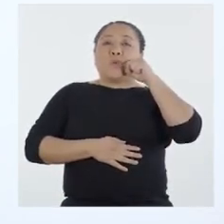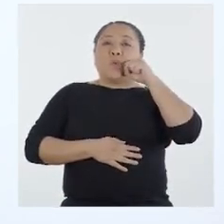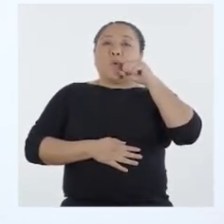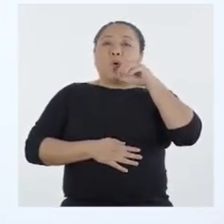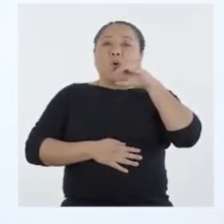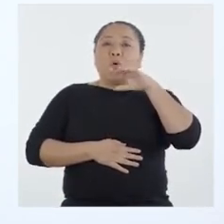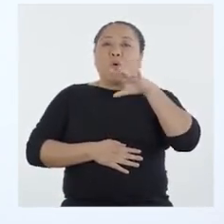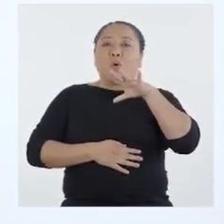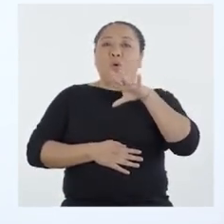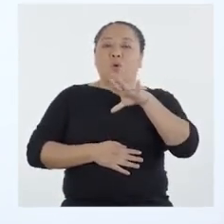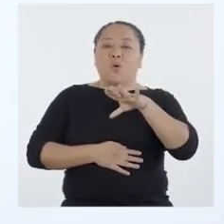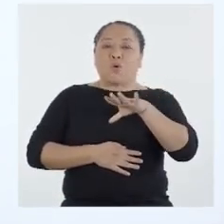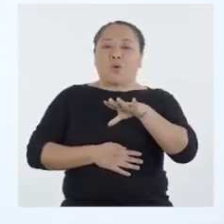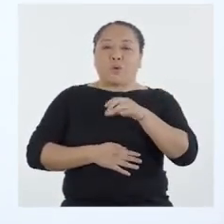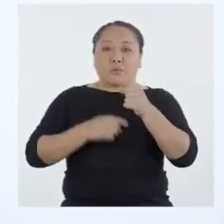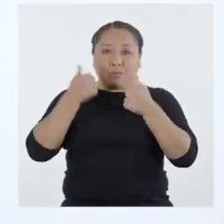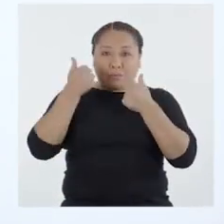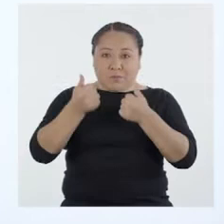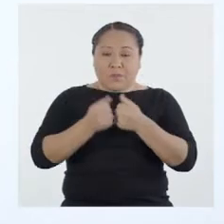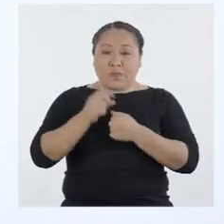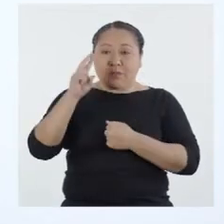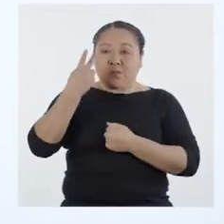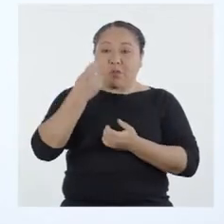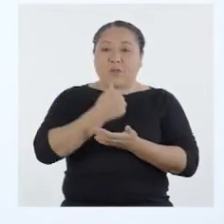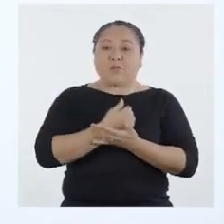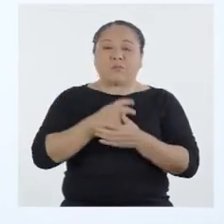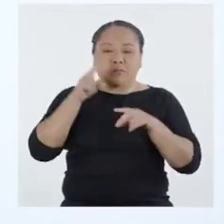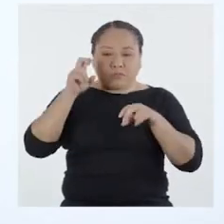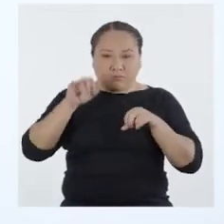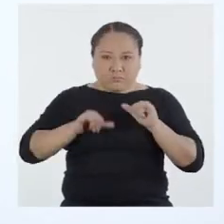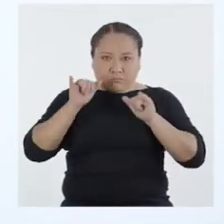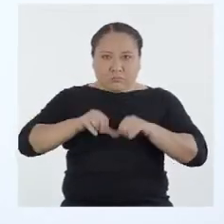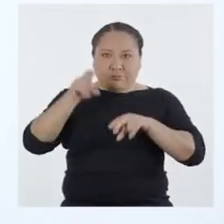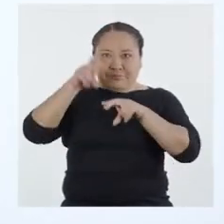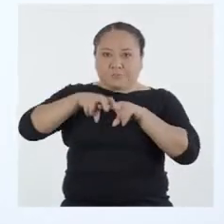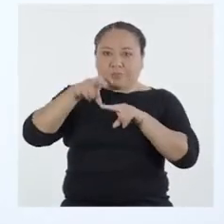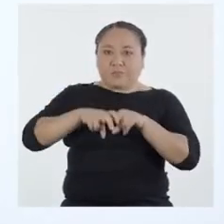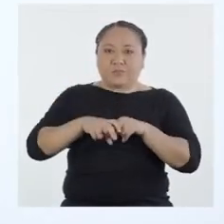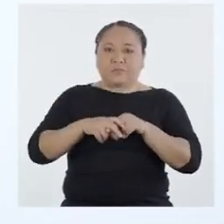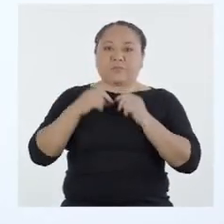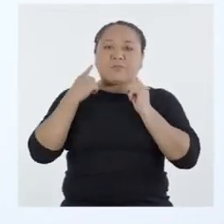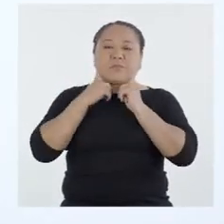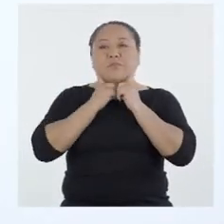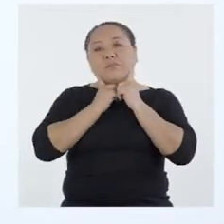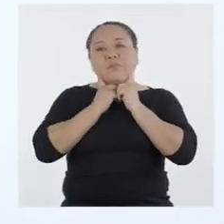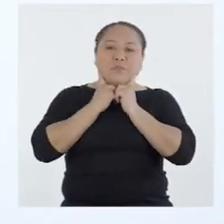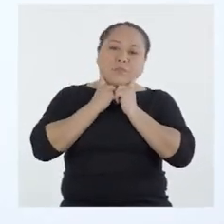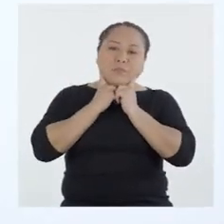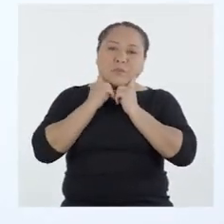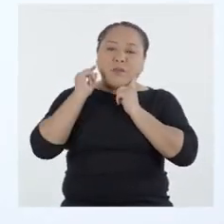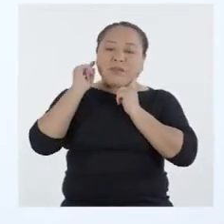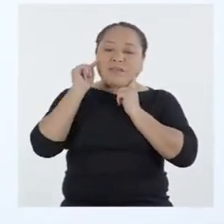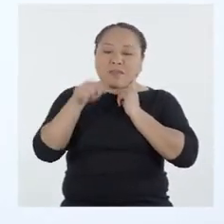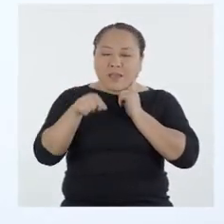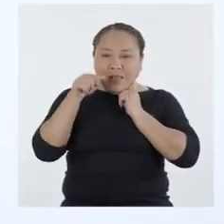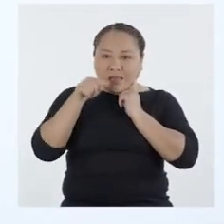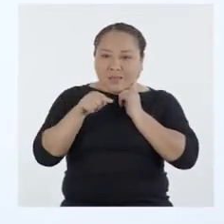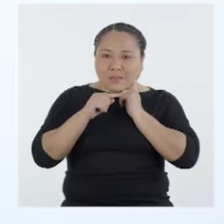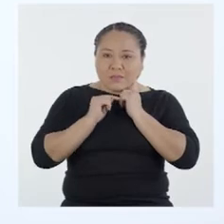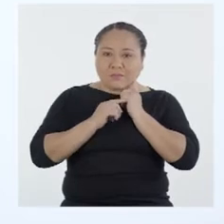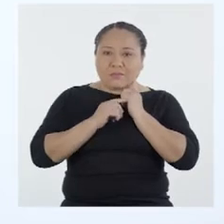Muy bien. Para nuestro segundo ejercicio, nos mantenemos en la silla y vamos a inclinar la cabeza hacia adelante.